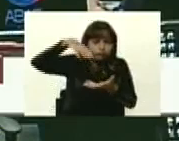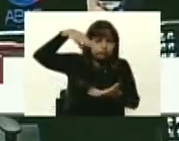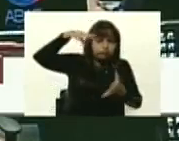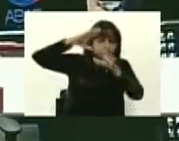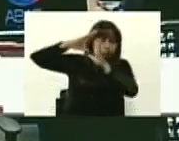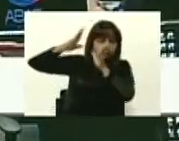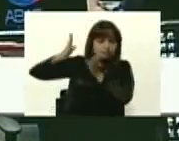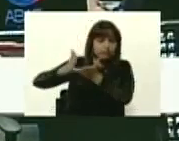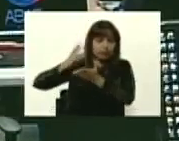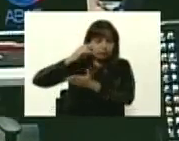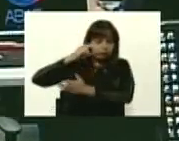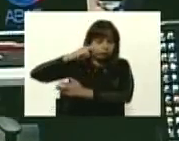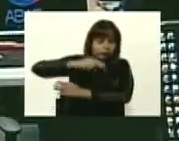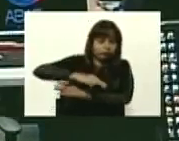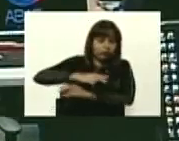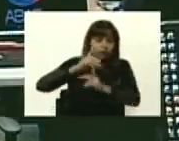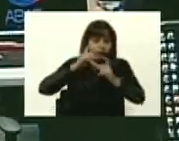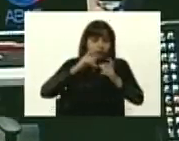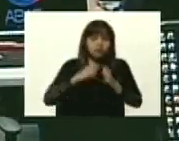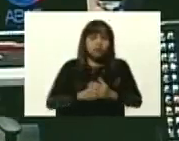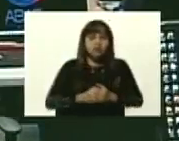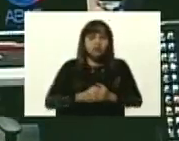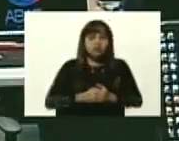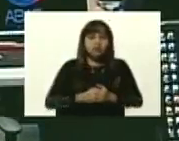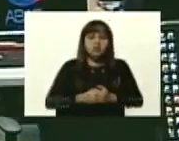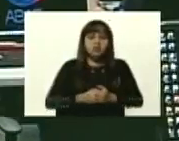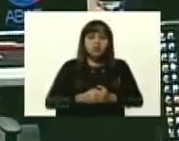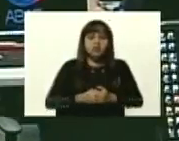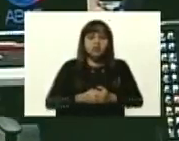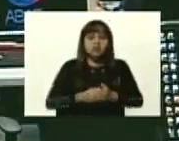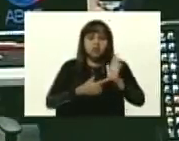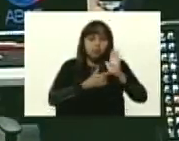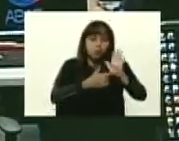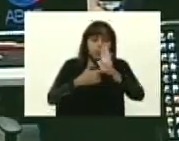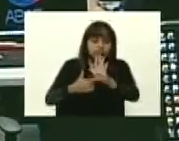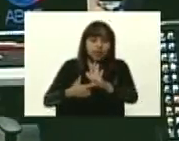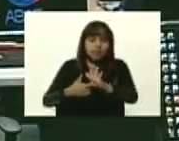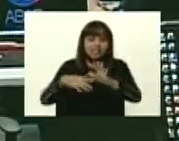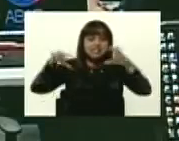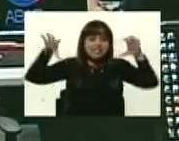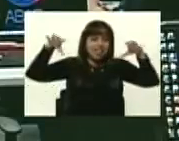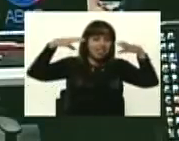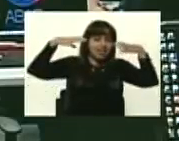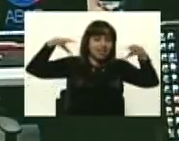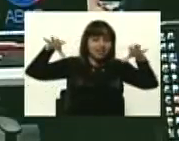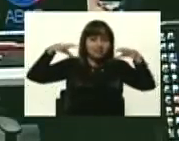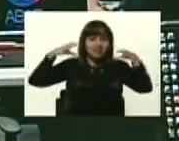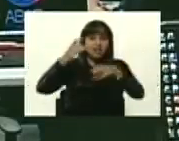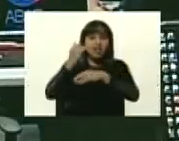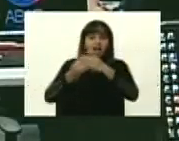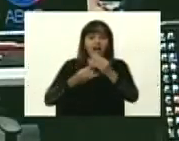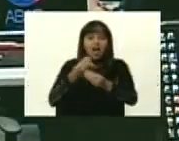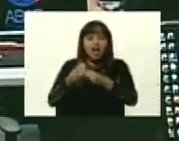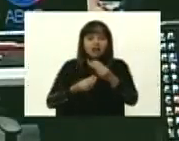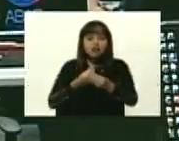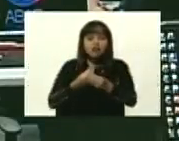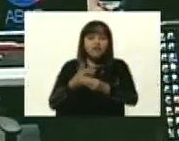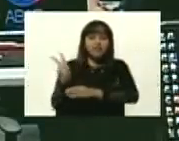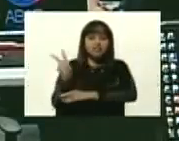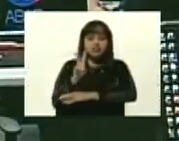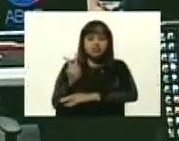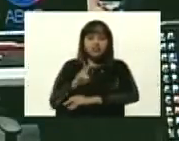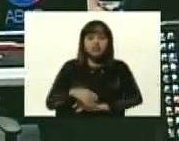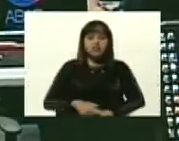suministrados, como usted lo ha dicho, por nuestros satélites venezolanos operados en Venezuela